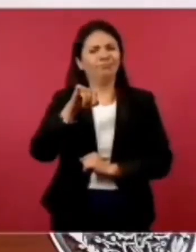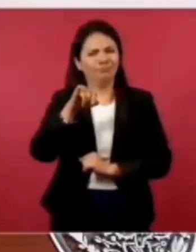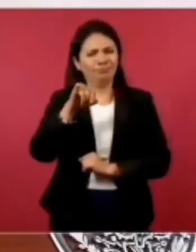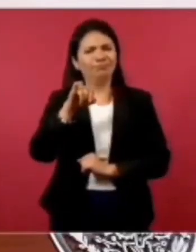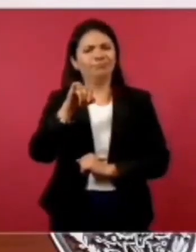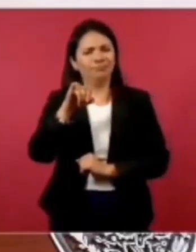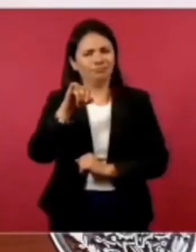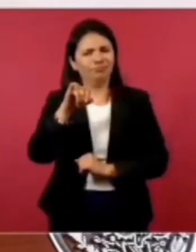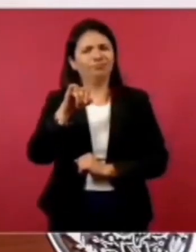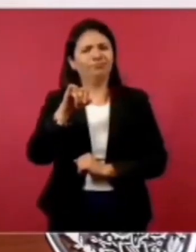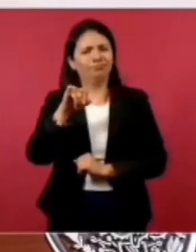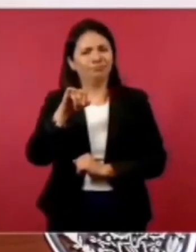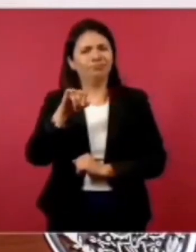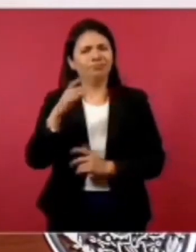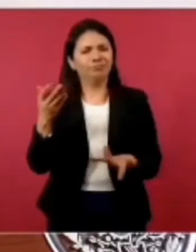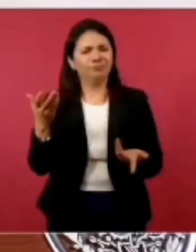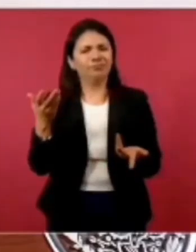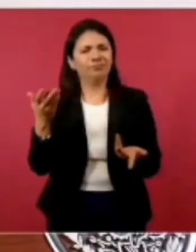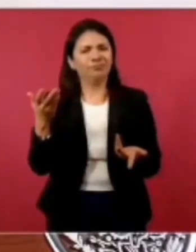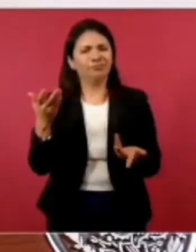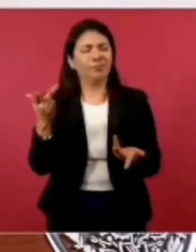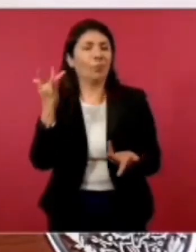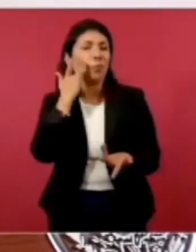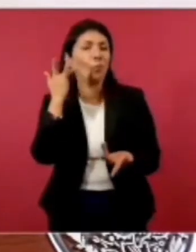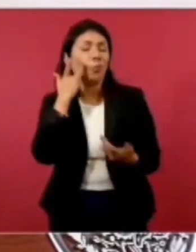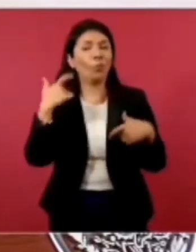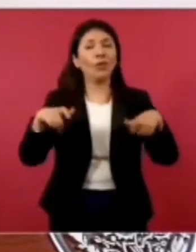también… Sí, sí,